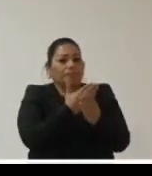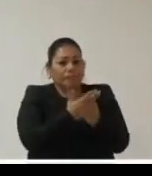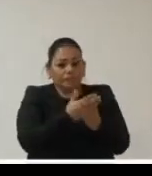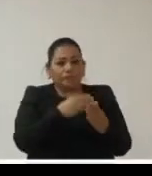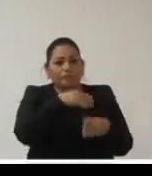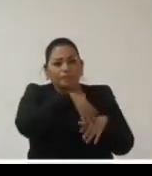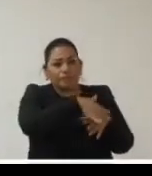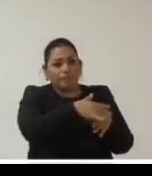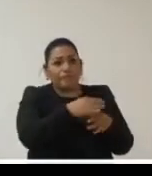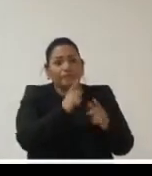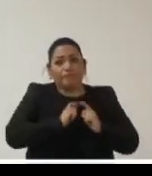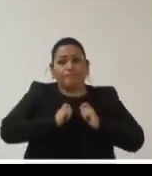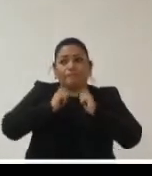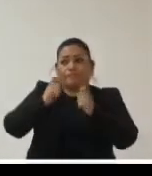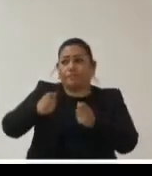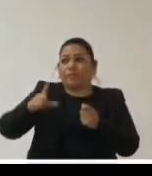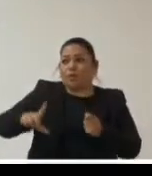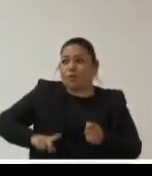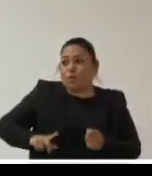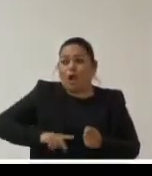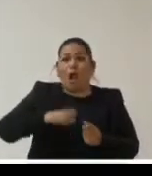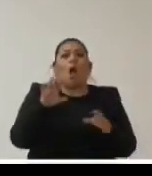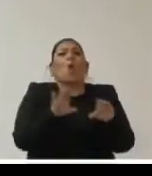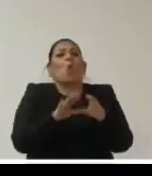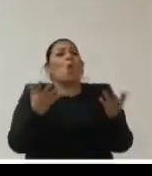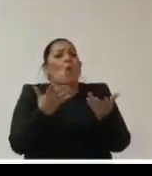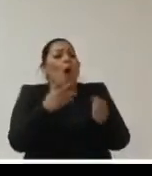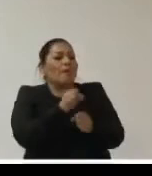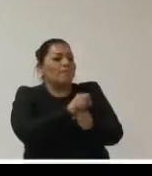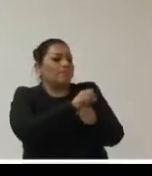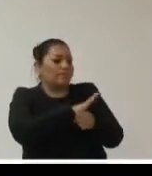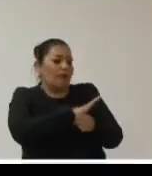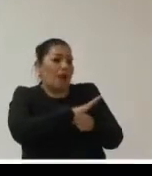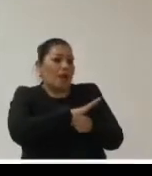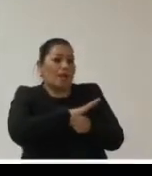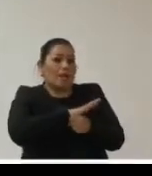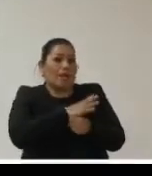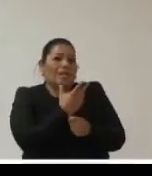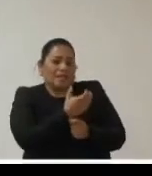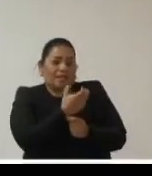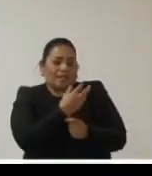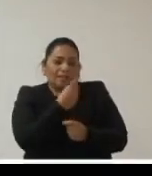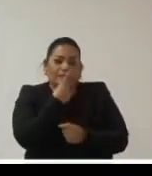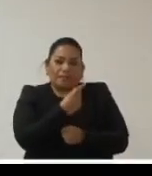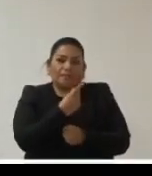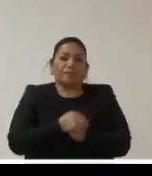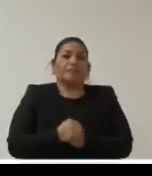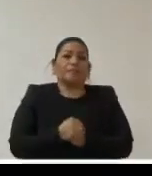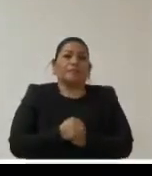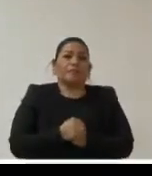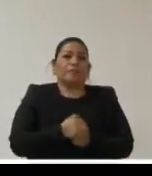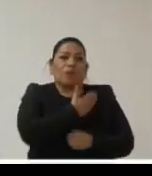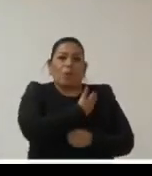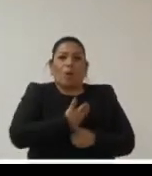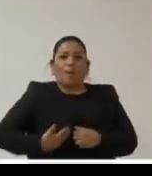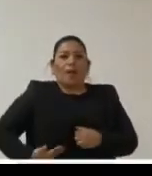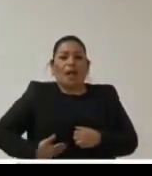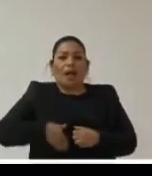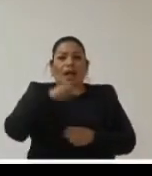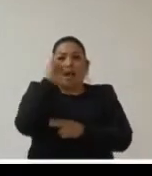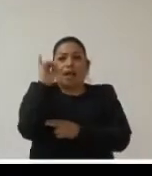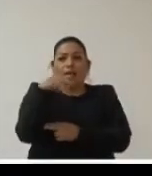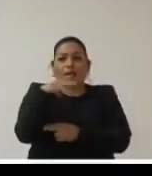la función pública durante la gestión de esta pandemia por ello yo quisiera señalar que desde la presidencia del INAI